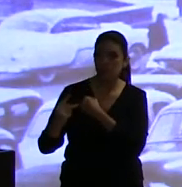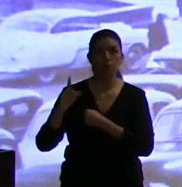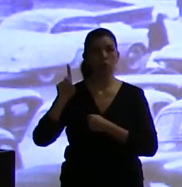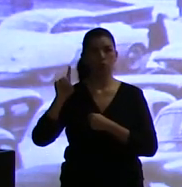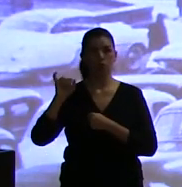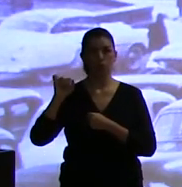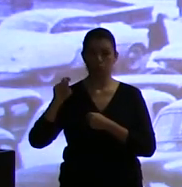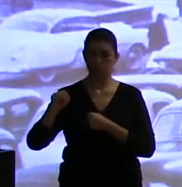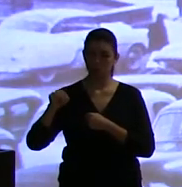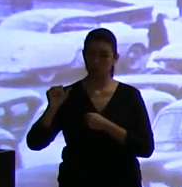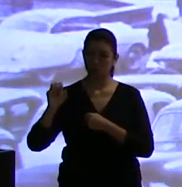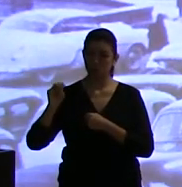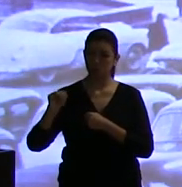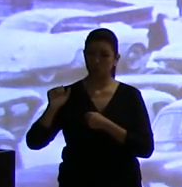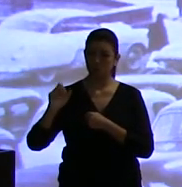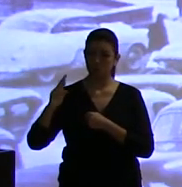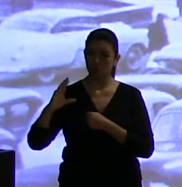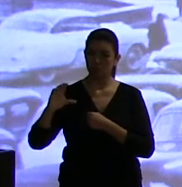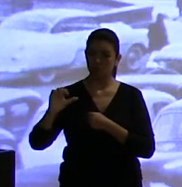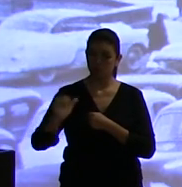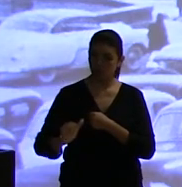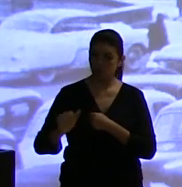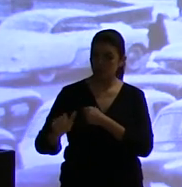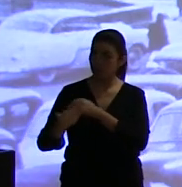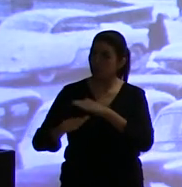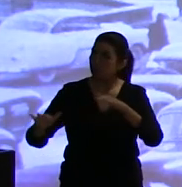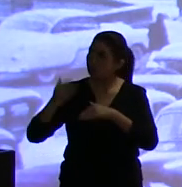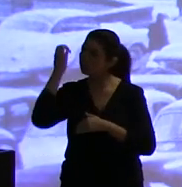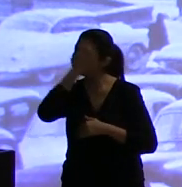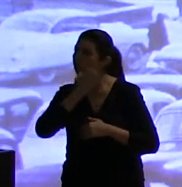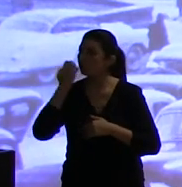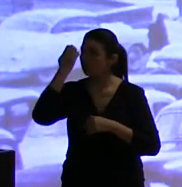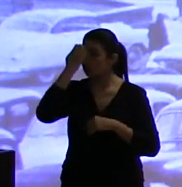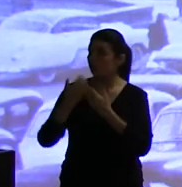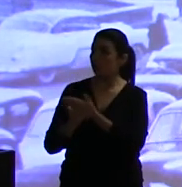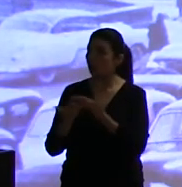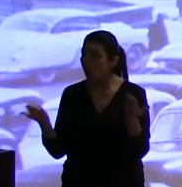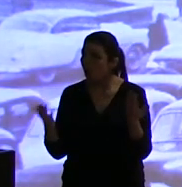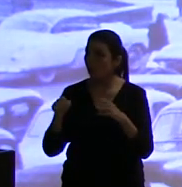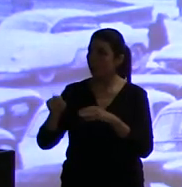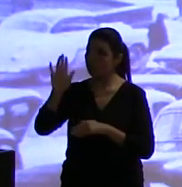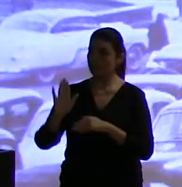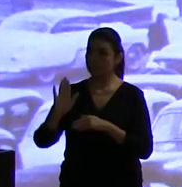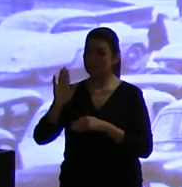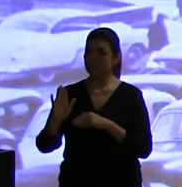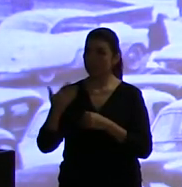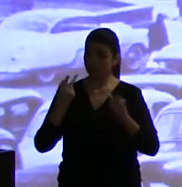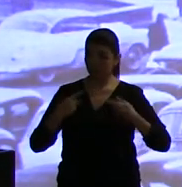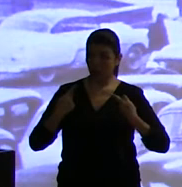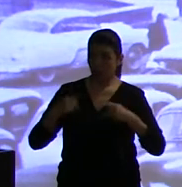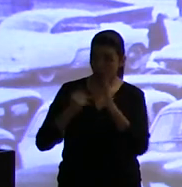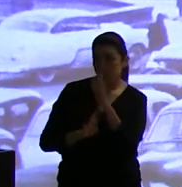la misma trama urbana, pero ya está invadida por los automóviles, porque los daneses tienen más lana y ya todos se han comprado un coche, los